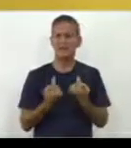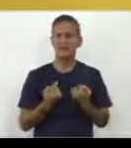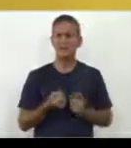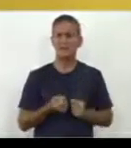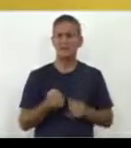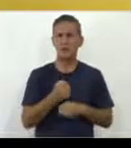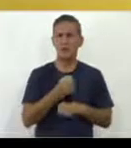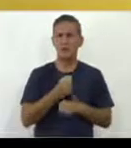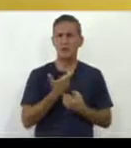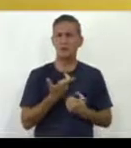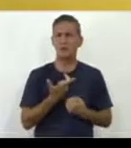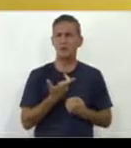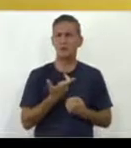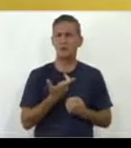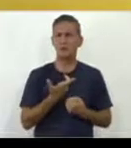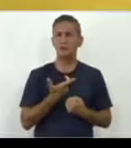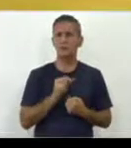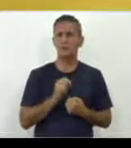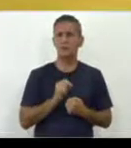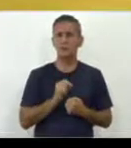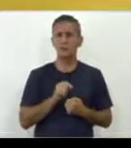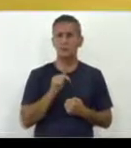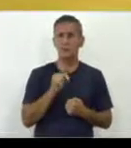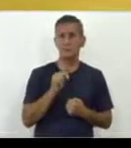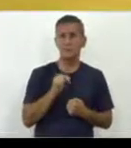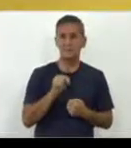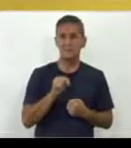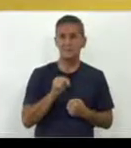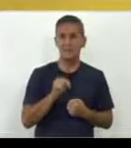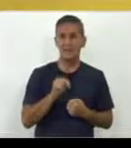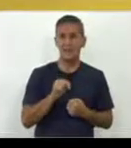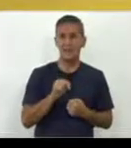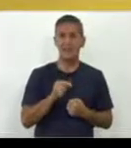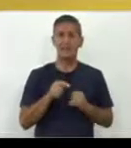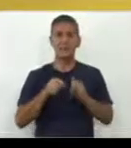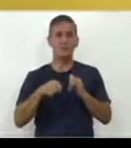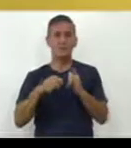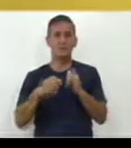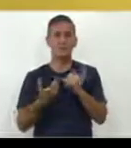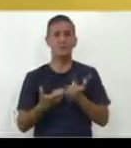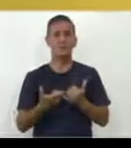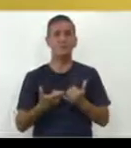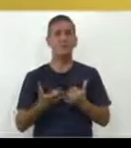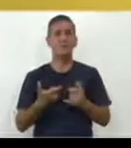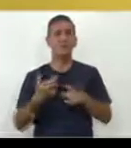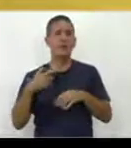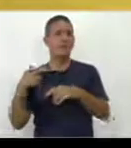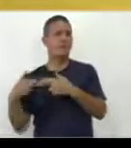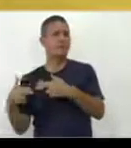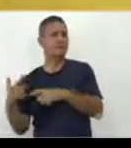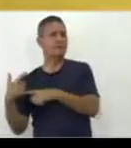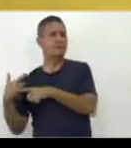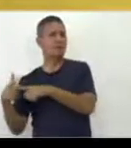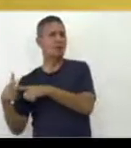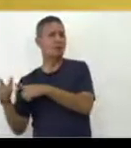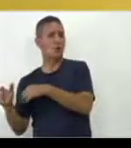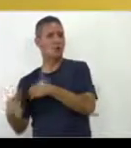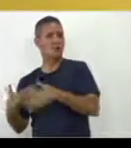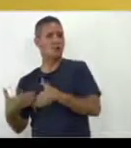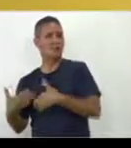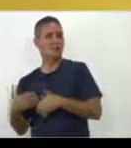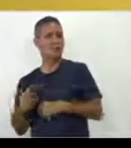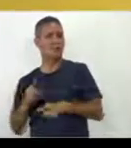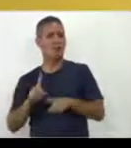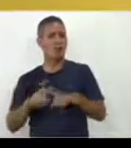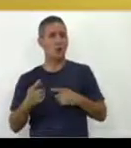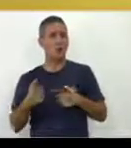generalmente utilizan el momento del visionaje de estos materiales para hacer otras actividades porque el niño se ha concentrado. Y